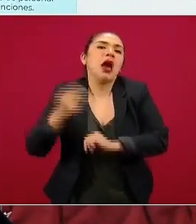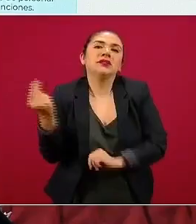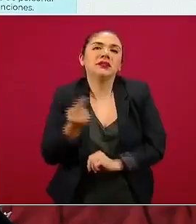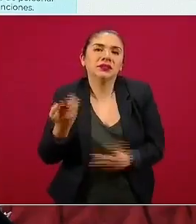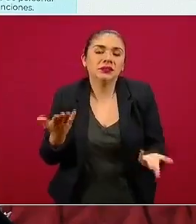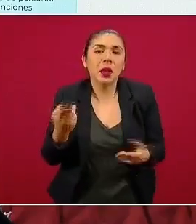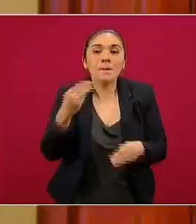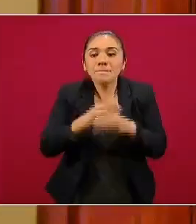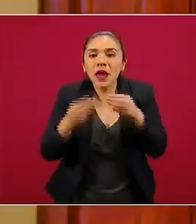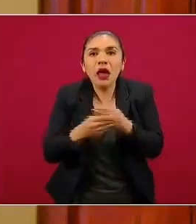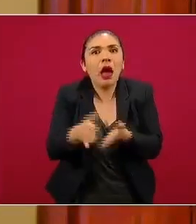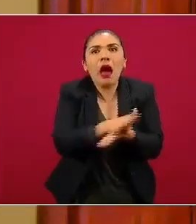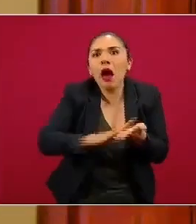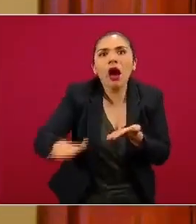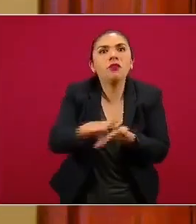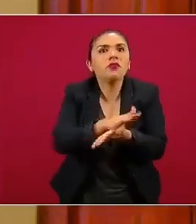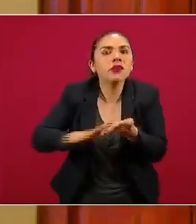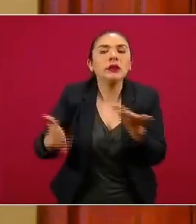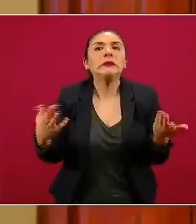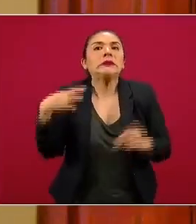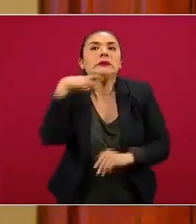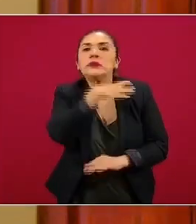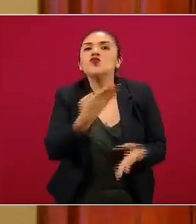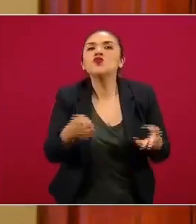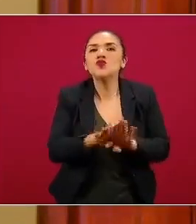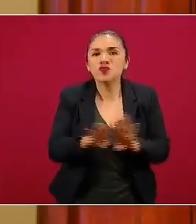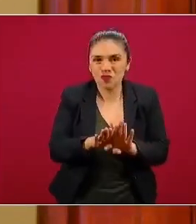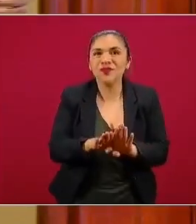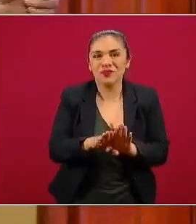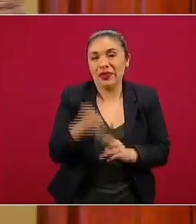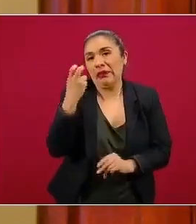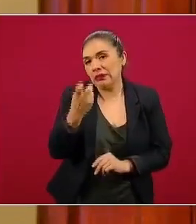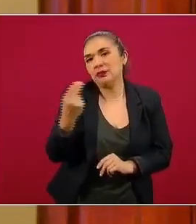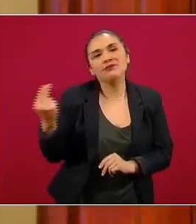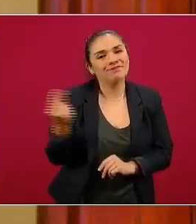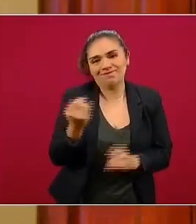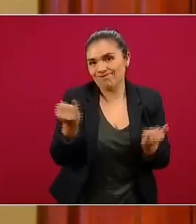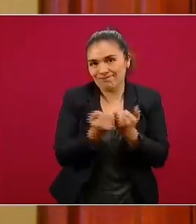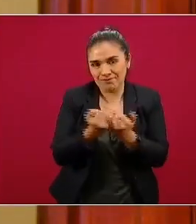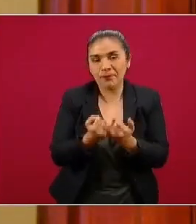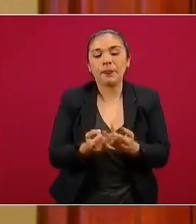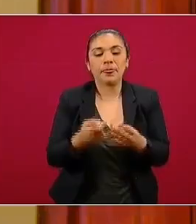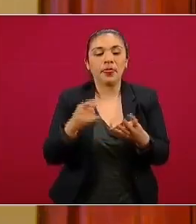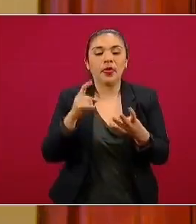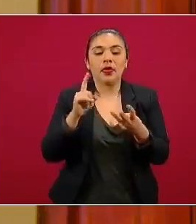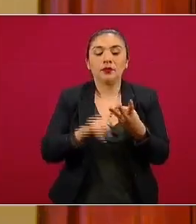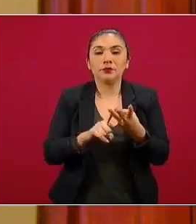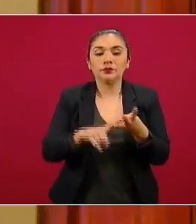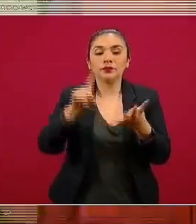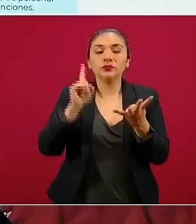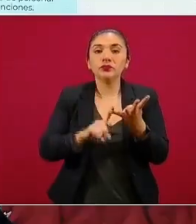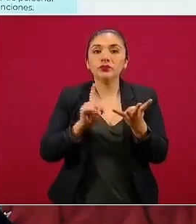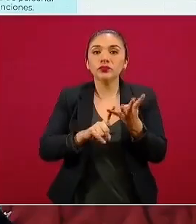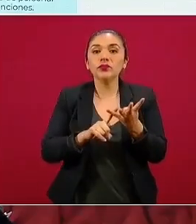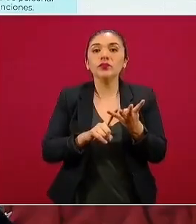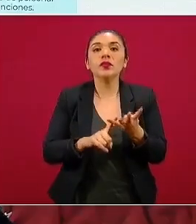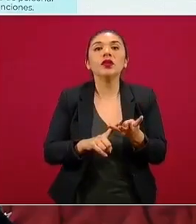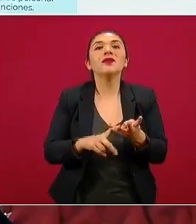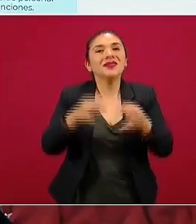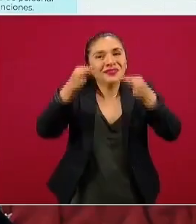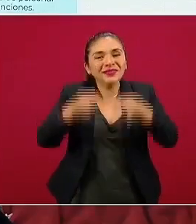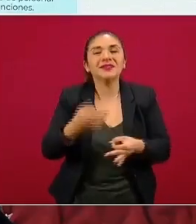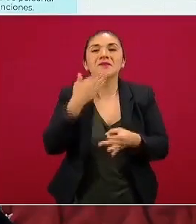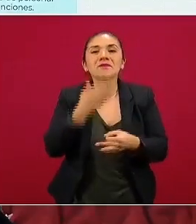los insumos tienden a acabarse antes de lo que habían sido programados y era una necesidad también. Aseguramiento de personal que en su momento